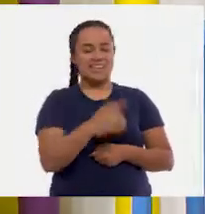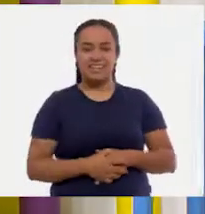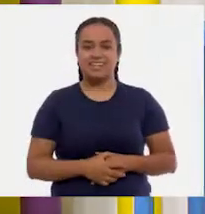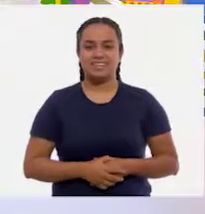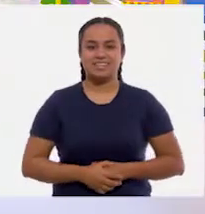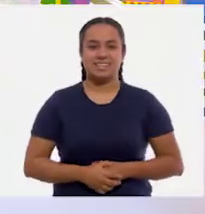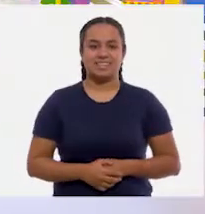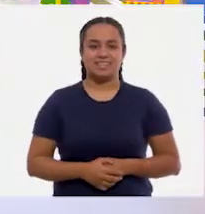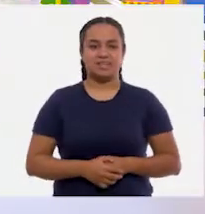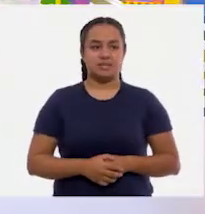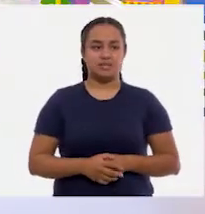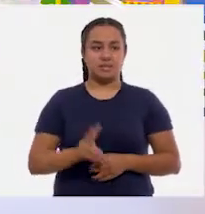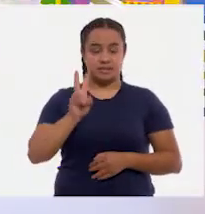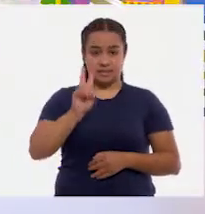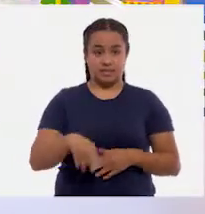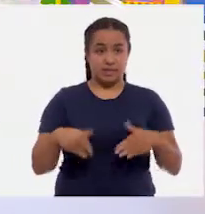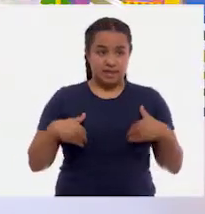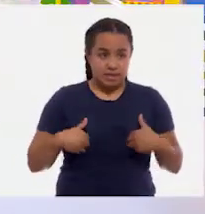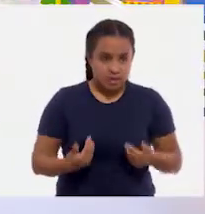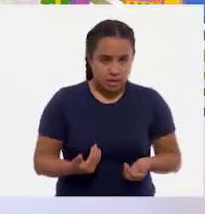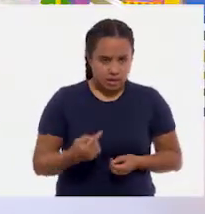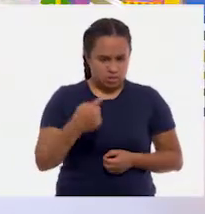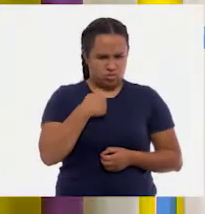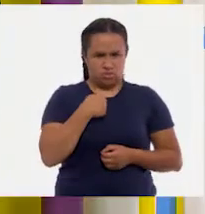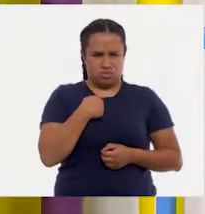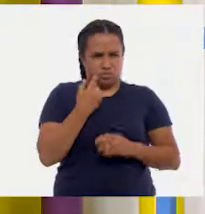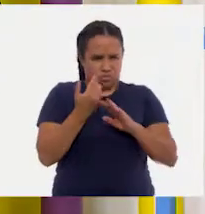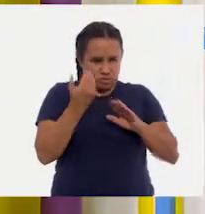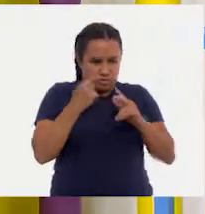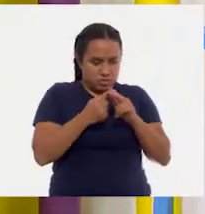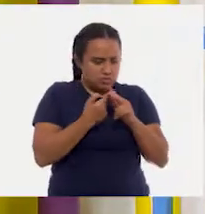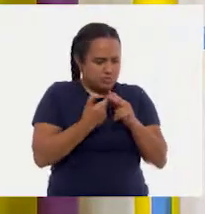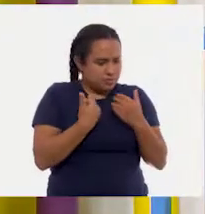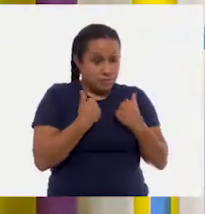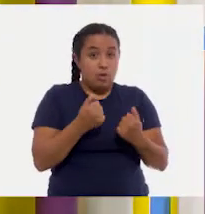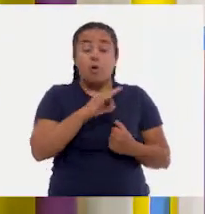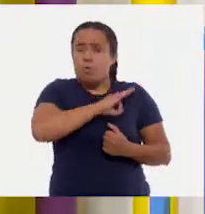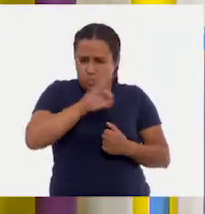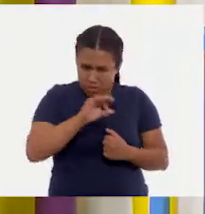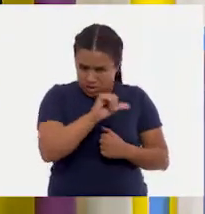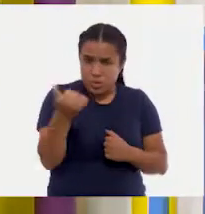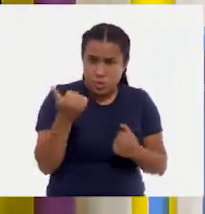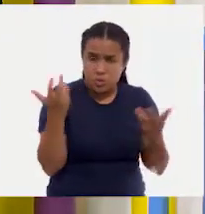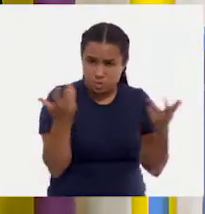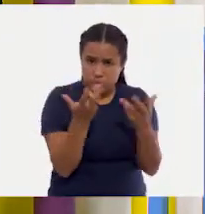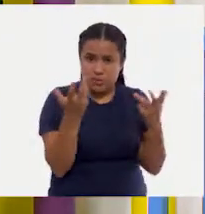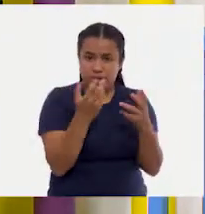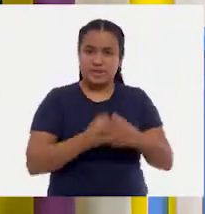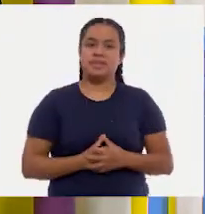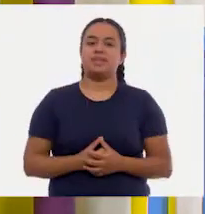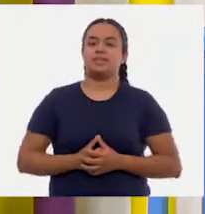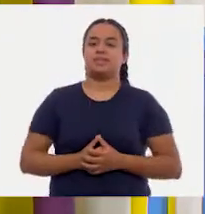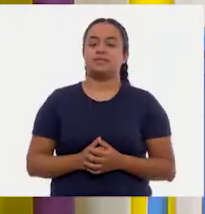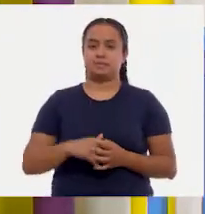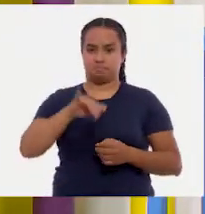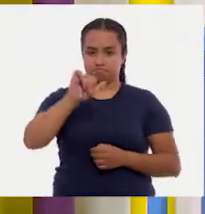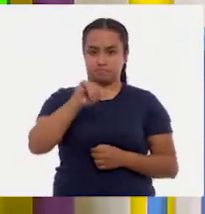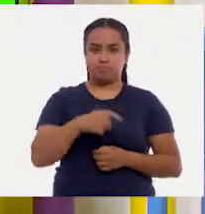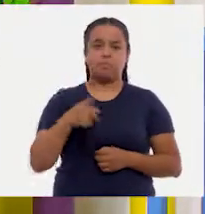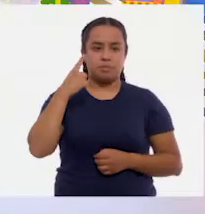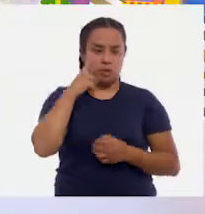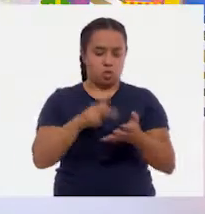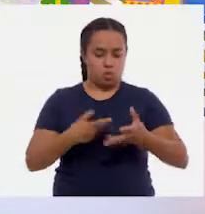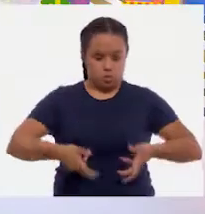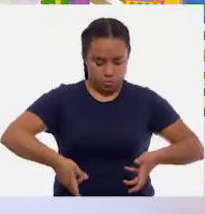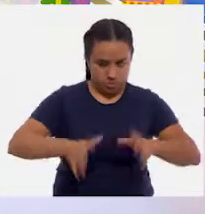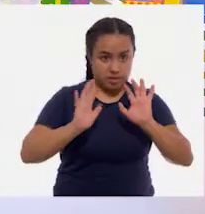Aunque debo confesar que al principio no entendía muy bien. ¿Podemos hacer otro? ¿Sí? ¡Sí! Bueno, ¿qué te parece si vuelves a tirar?